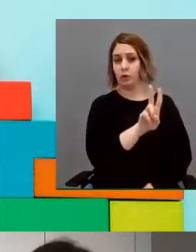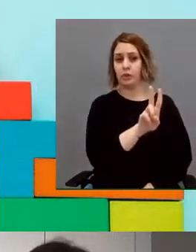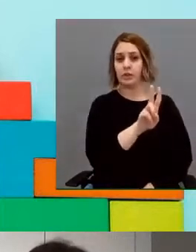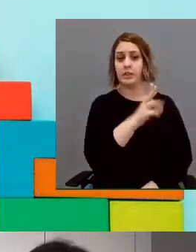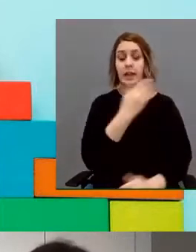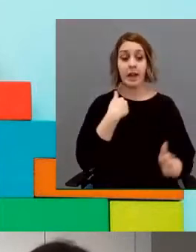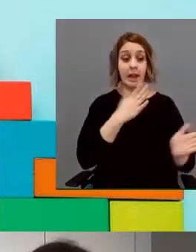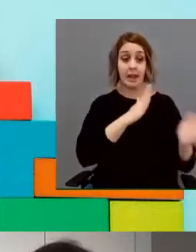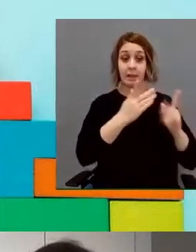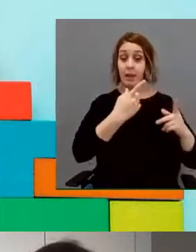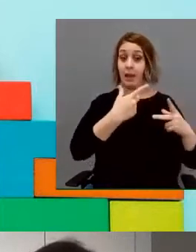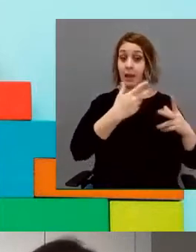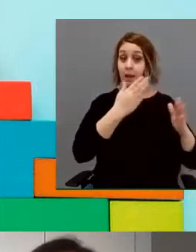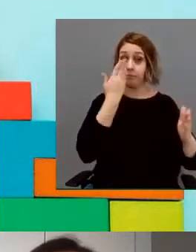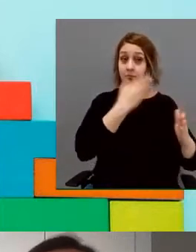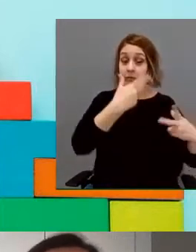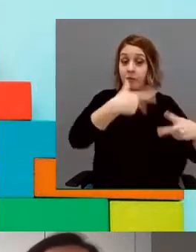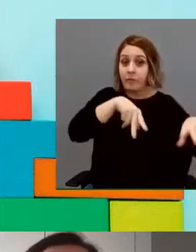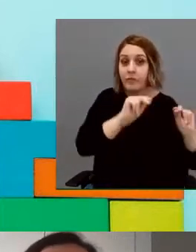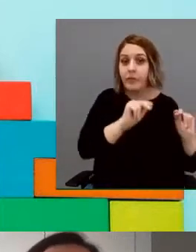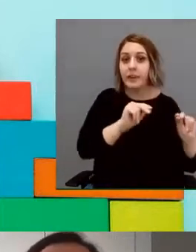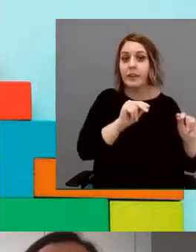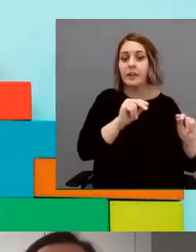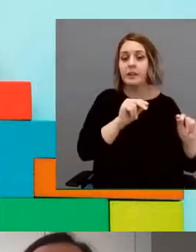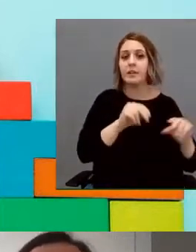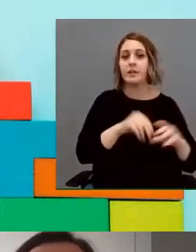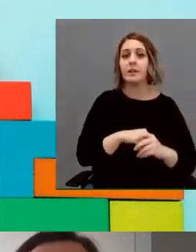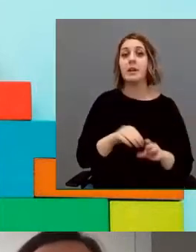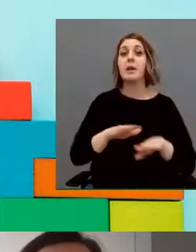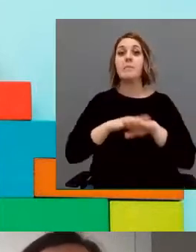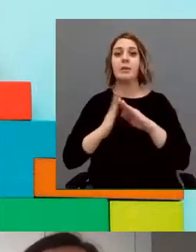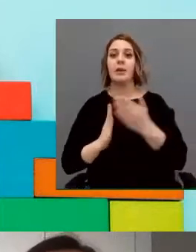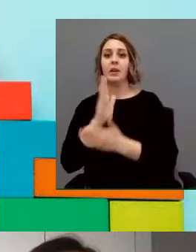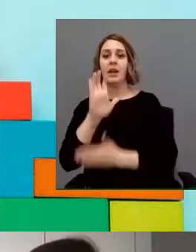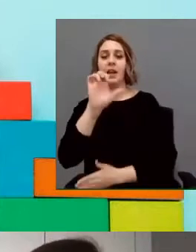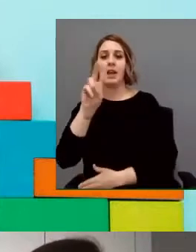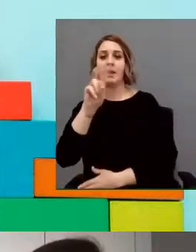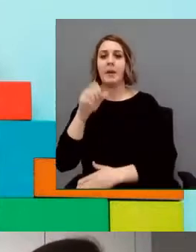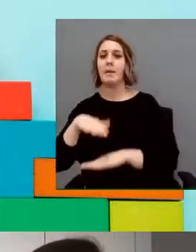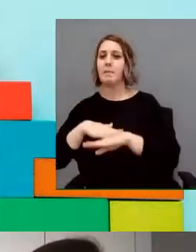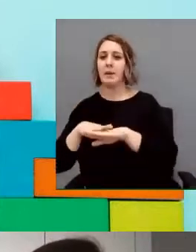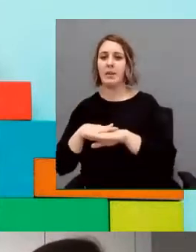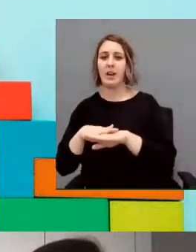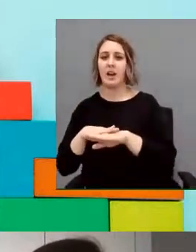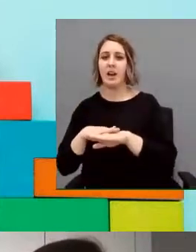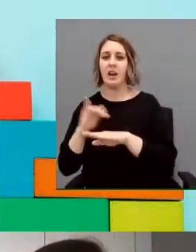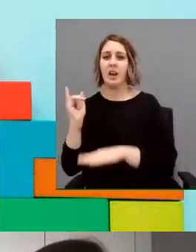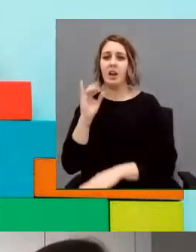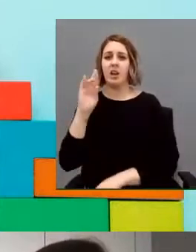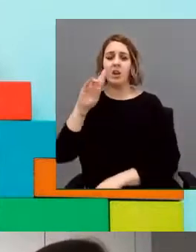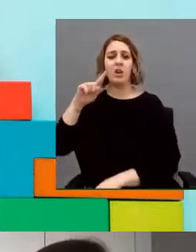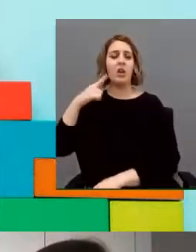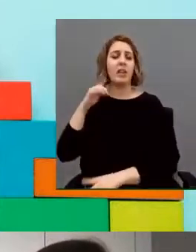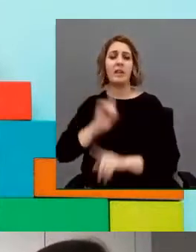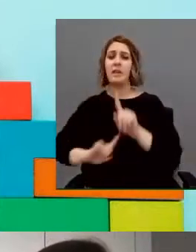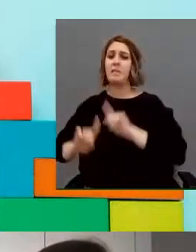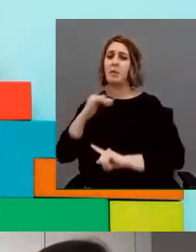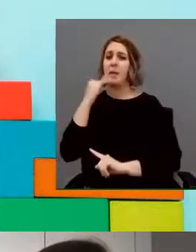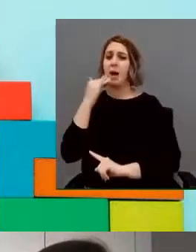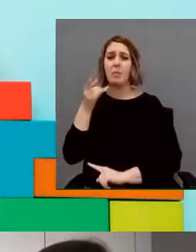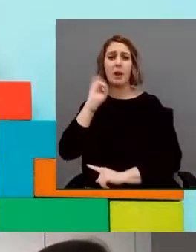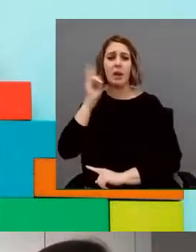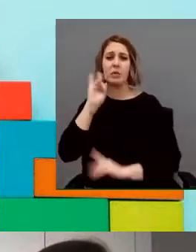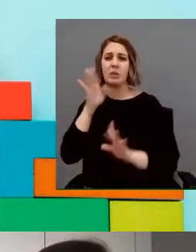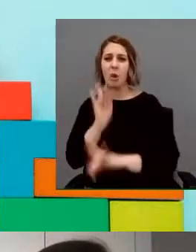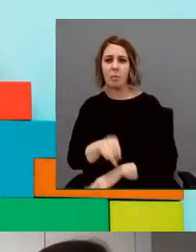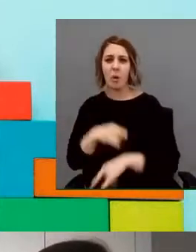escolar y costa de cuatro partes. Eva, perdóname que te interrumpa. Jorge, debe haber algún problema y escuchamos a Eva